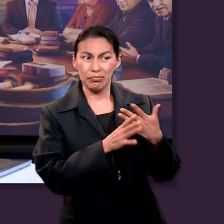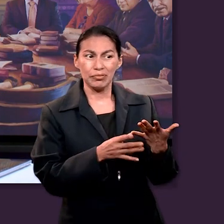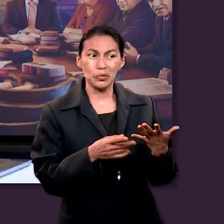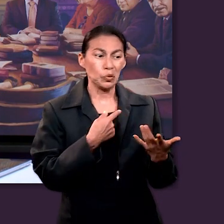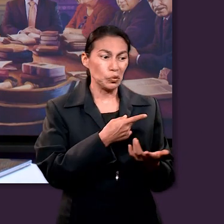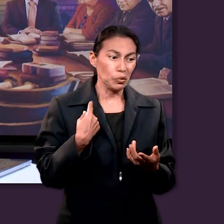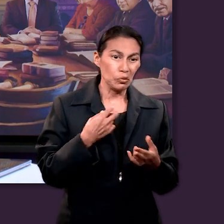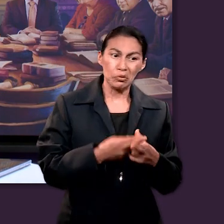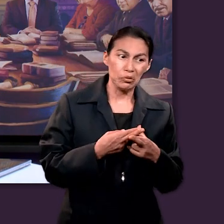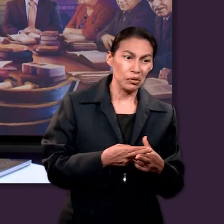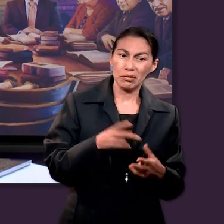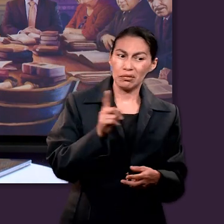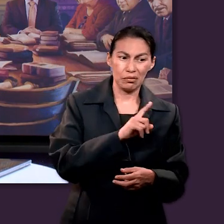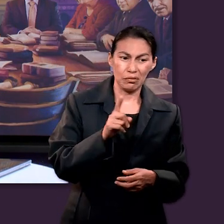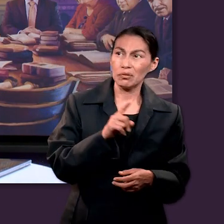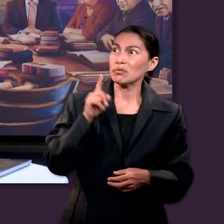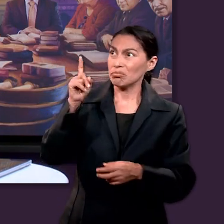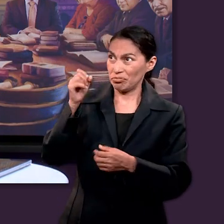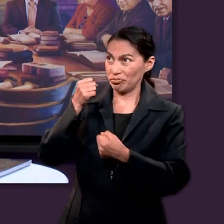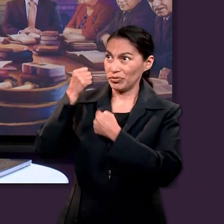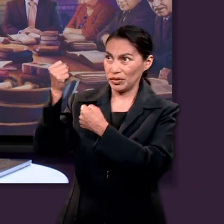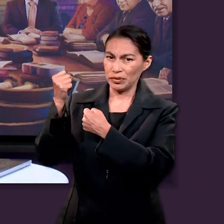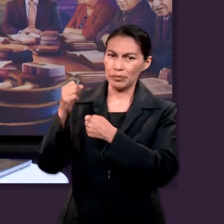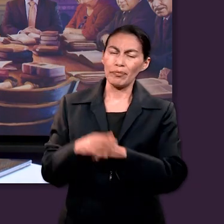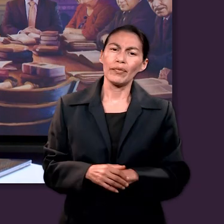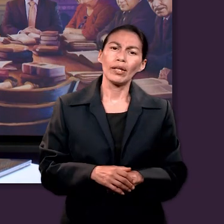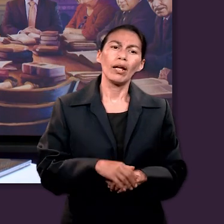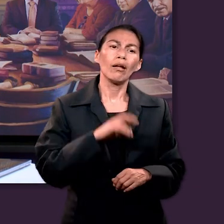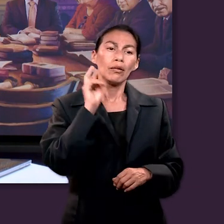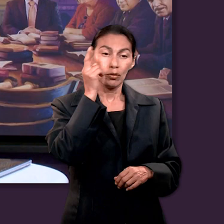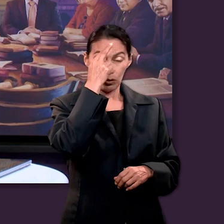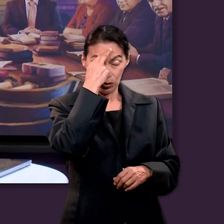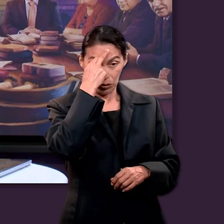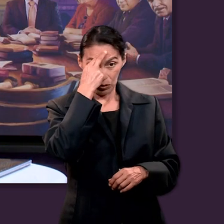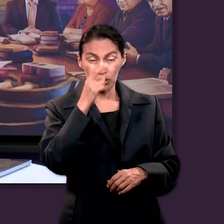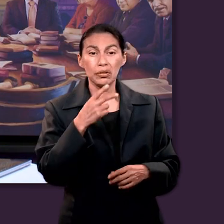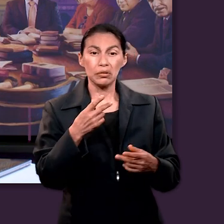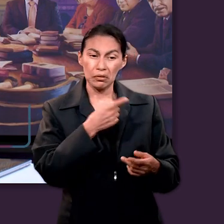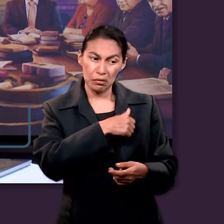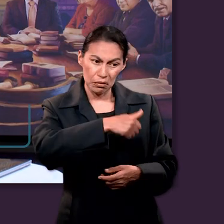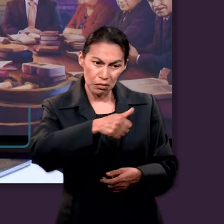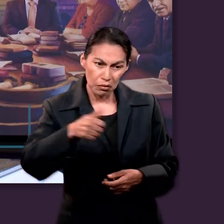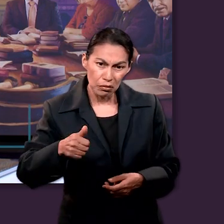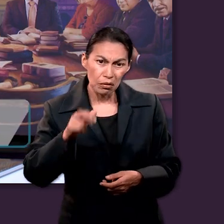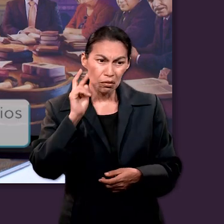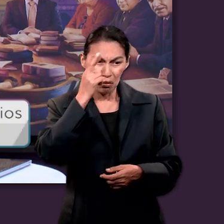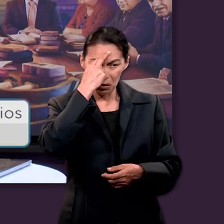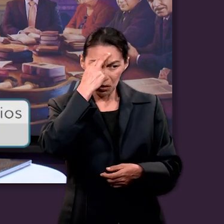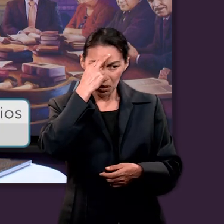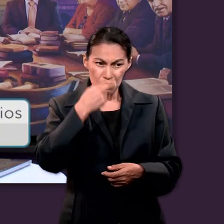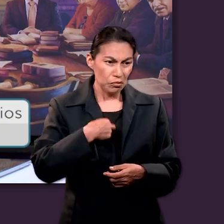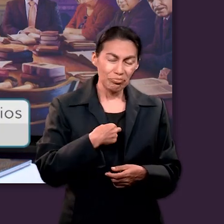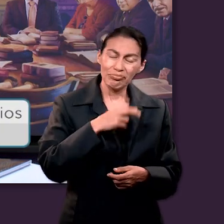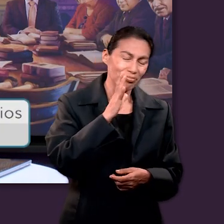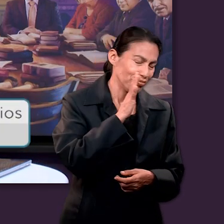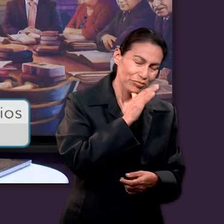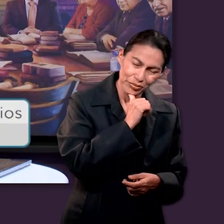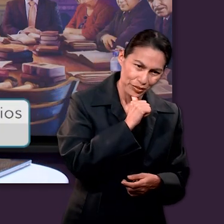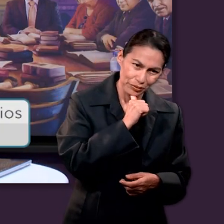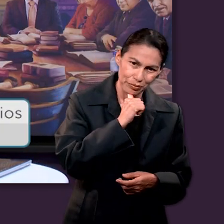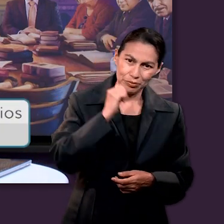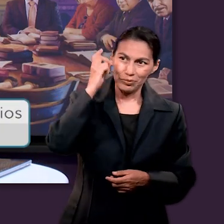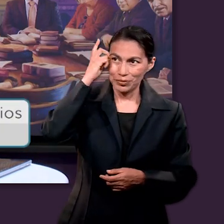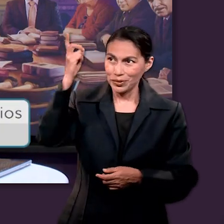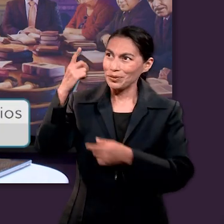que no somos suficientes. En el camino de la vida cristiana, reconocer nuestra insuficiencia es dar la